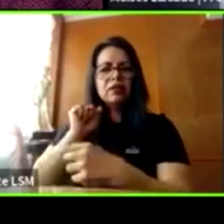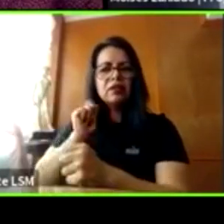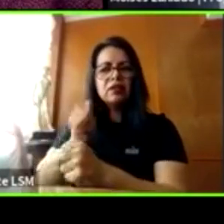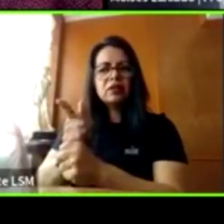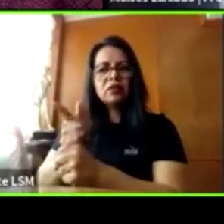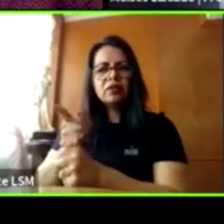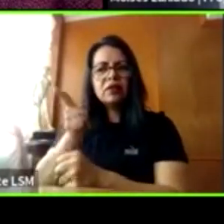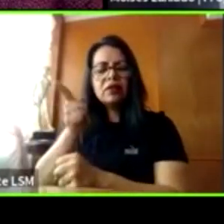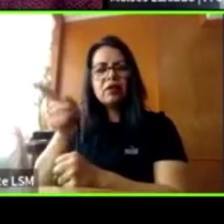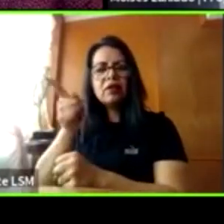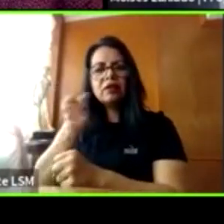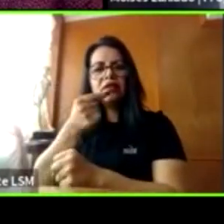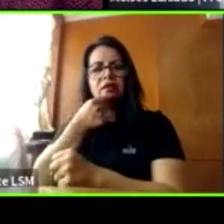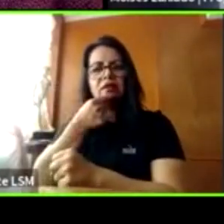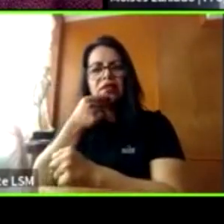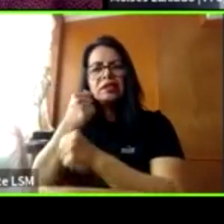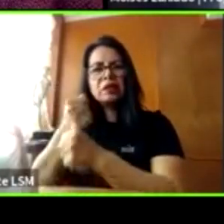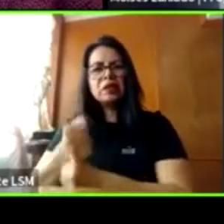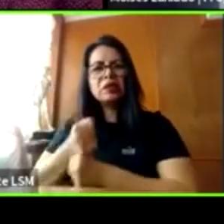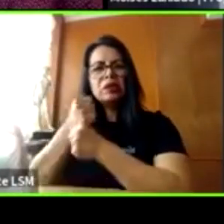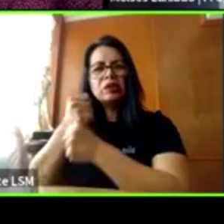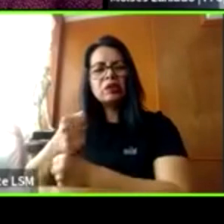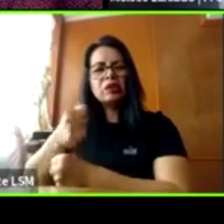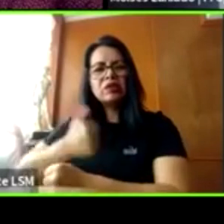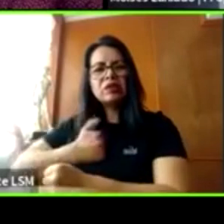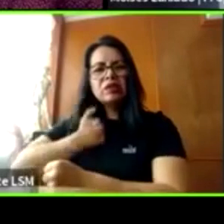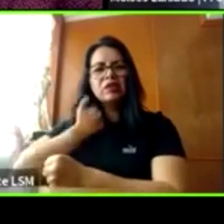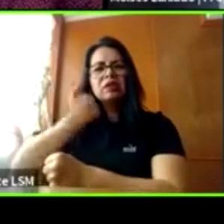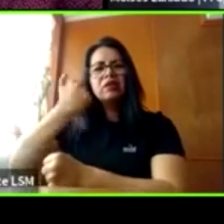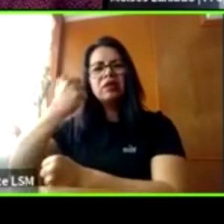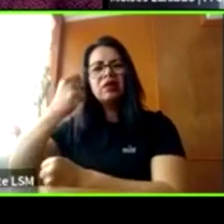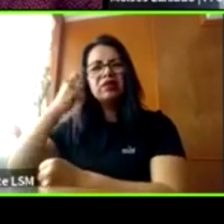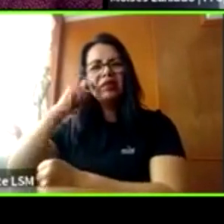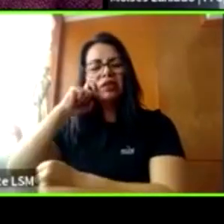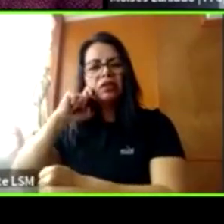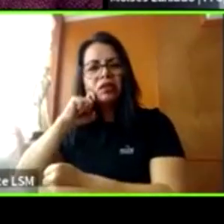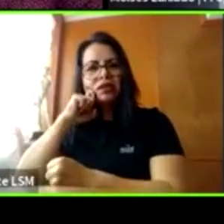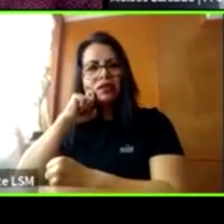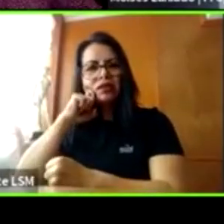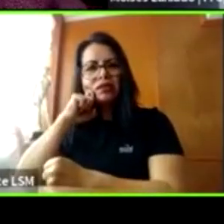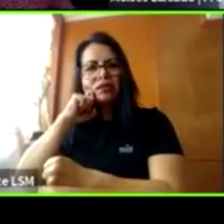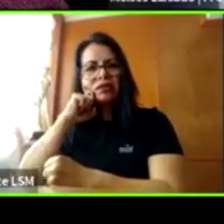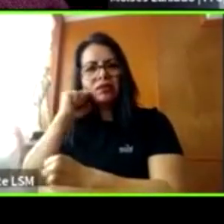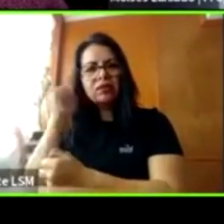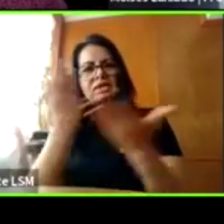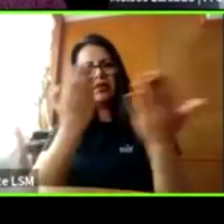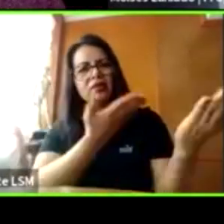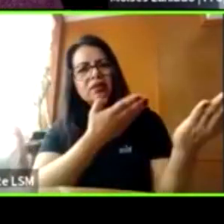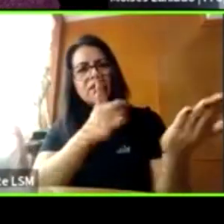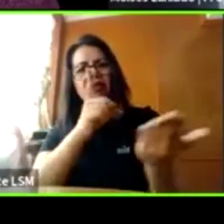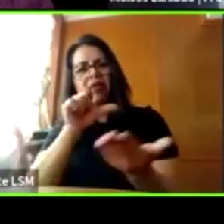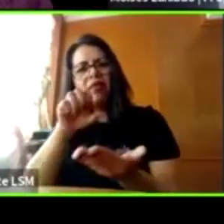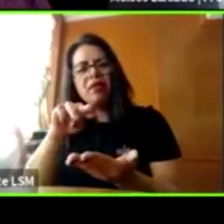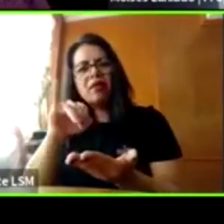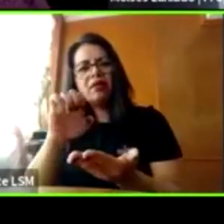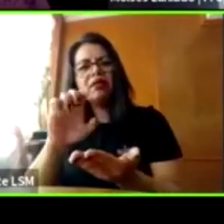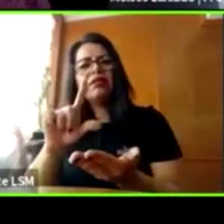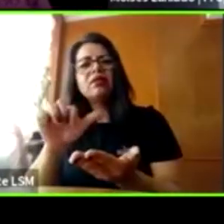en los niños. Muchas preguntas, insisto. Te paso la palabra, Daniela, ¿cómo detectar, cómo acercarnos